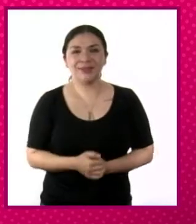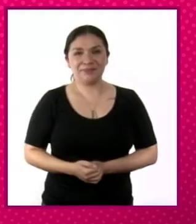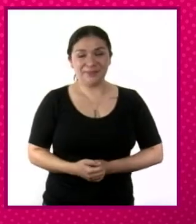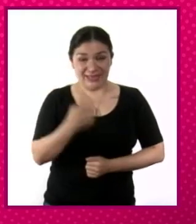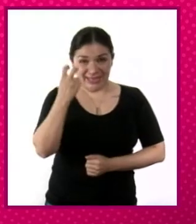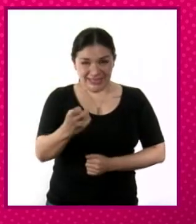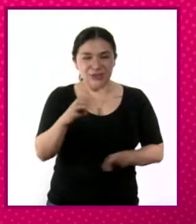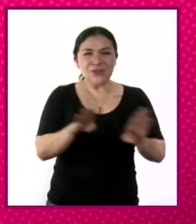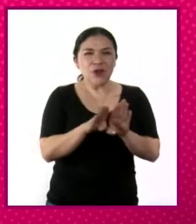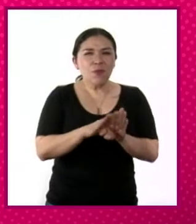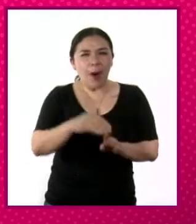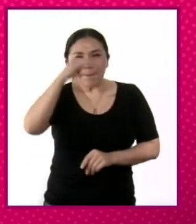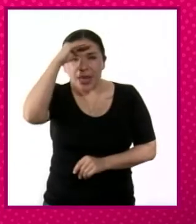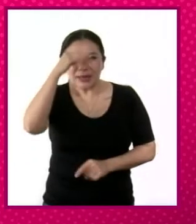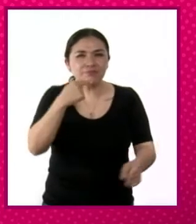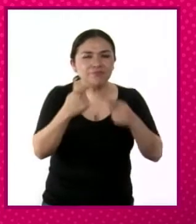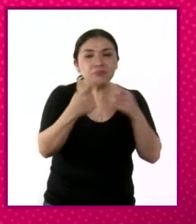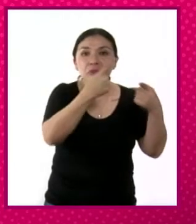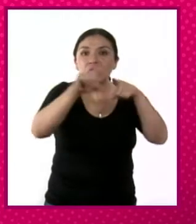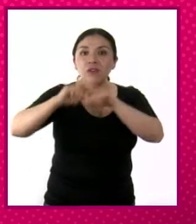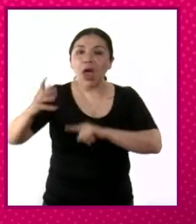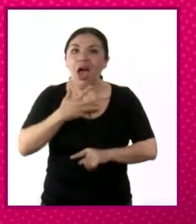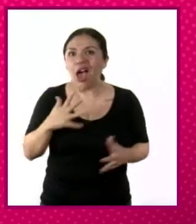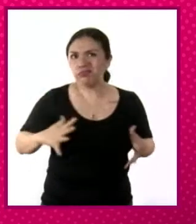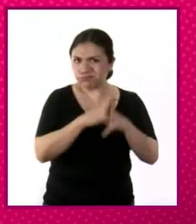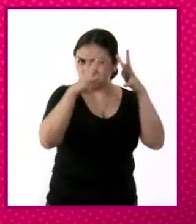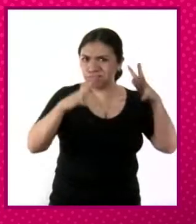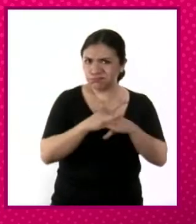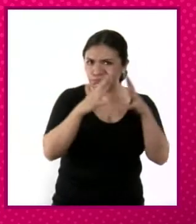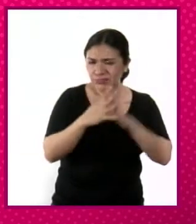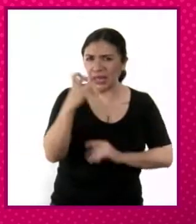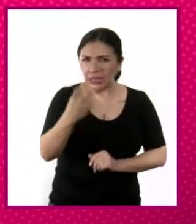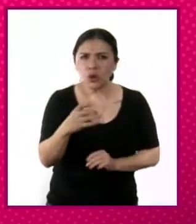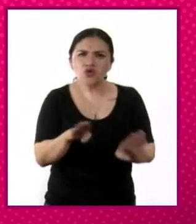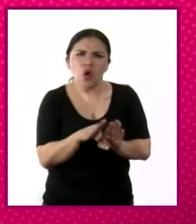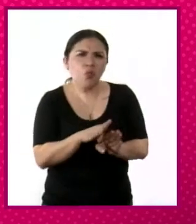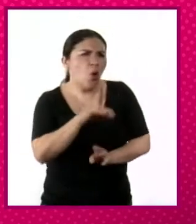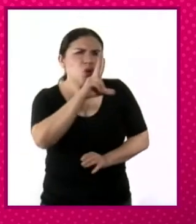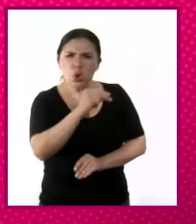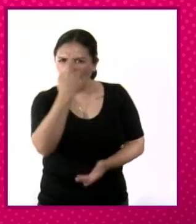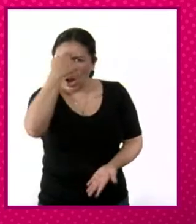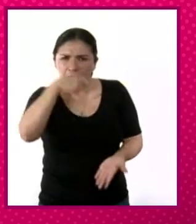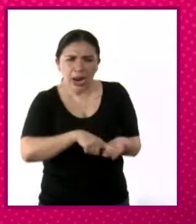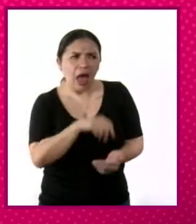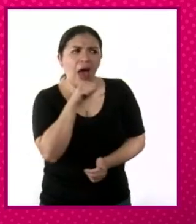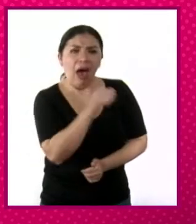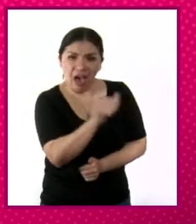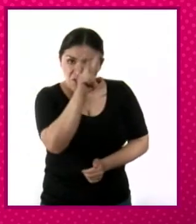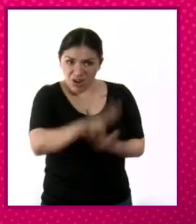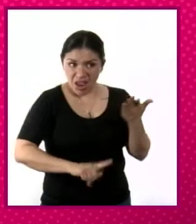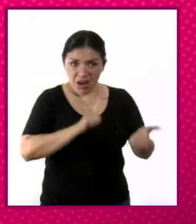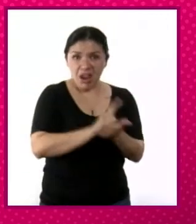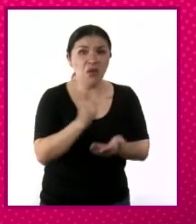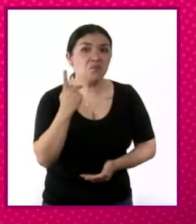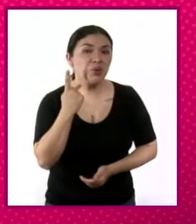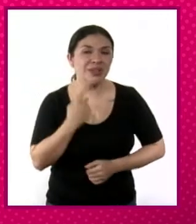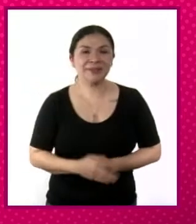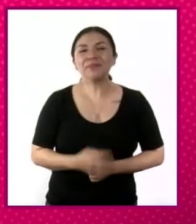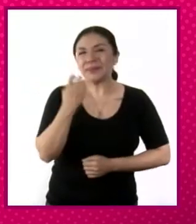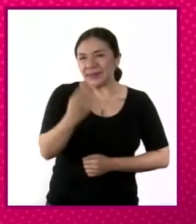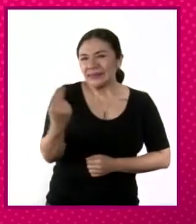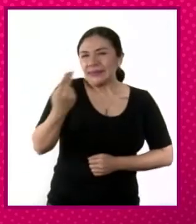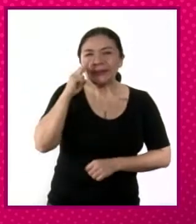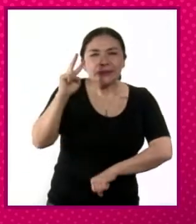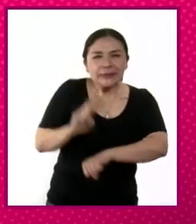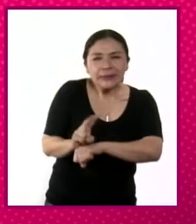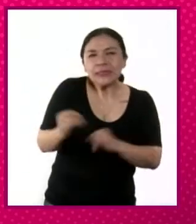una serie de levantamientos armados que están cuestionando la legitimidad política. También tendríamos que tomar en